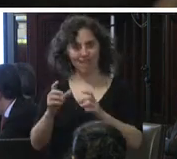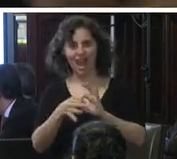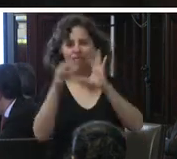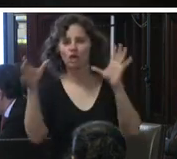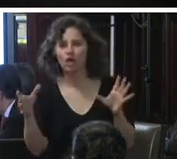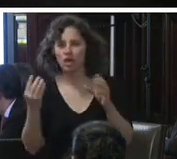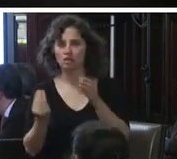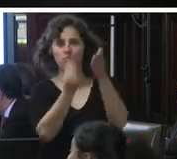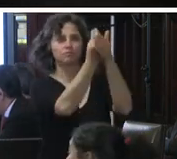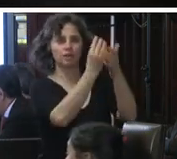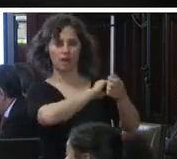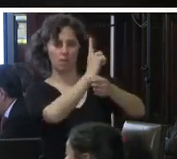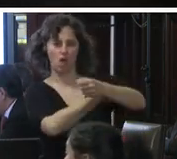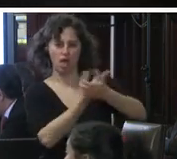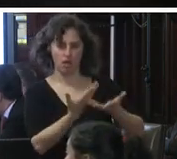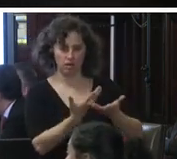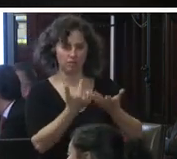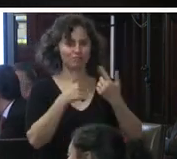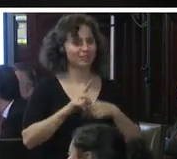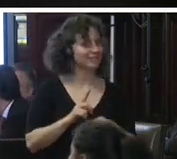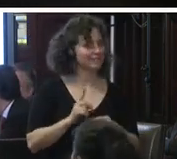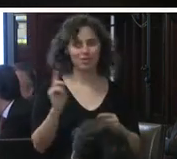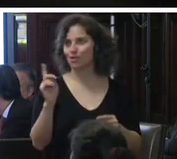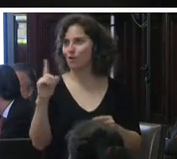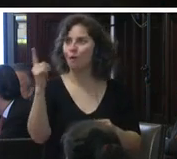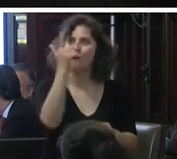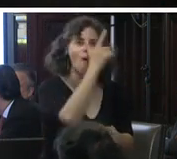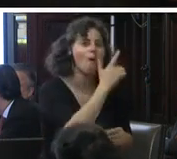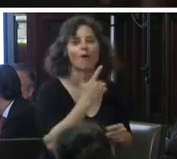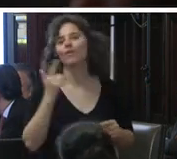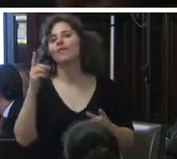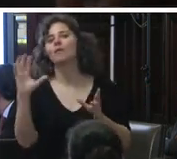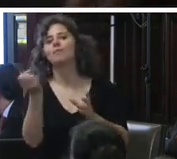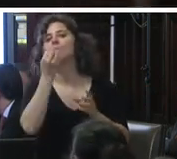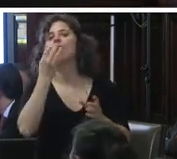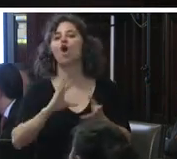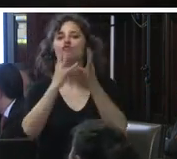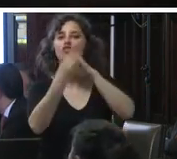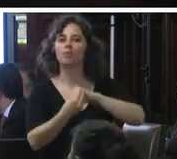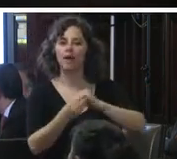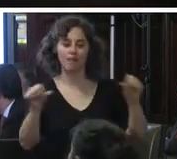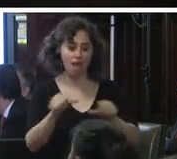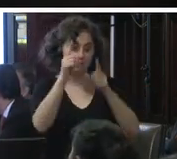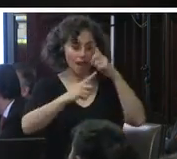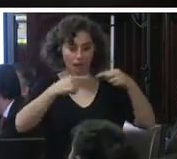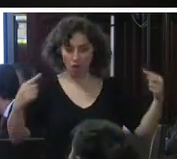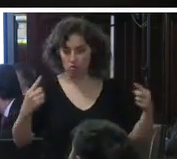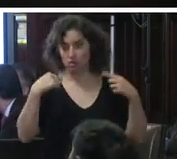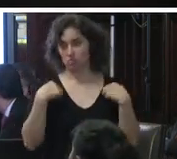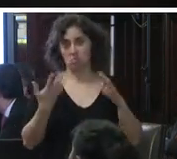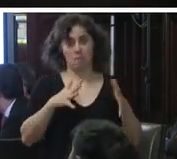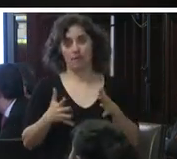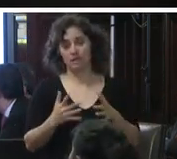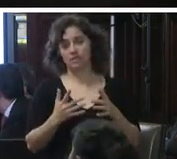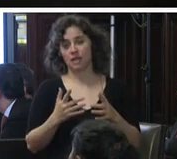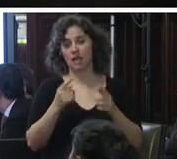democracia ha llevado al poder el problema pues es que no encontramos otras mejores maneras de hacer las cosas y me parece que también en